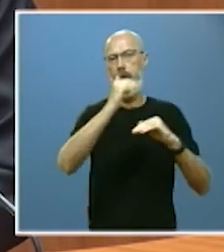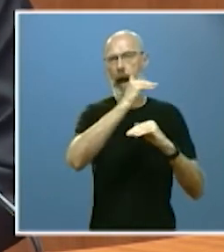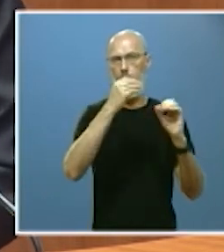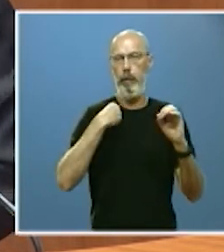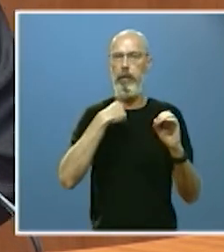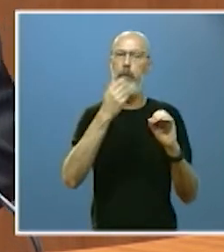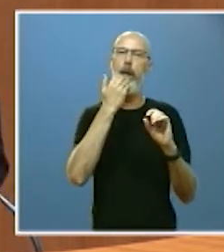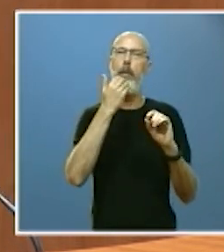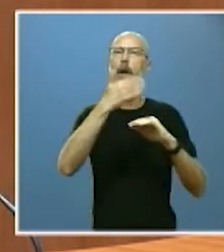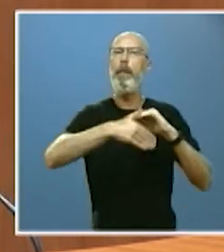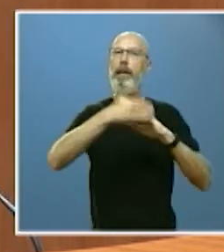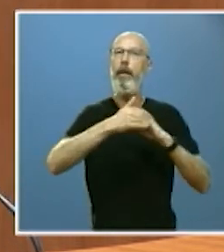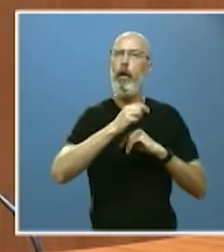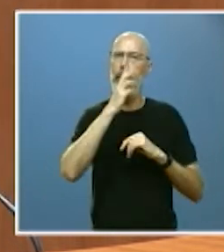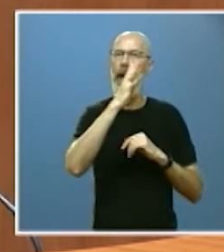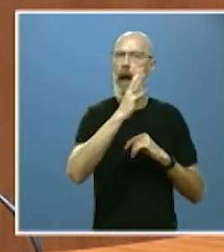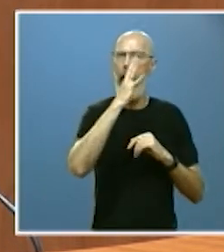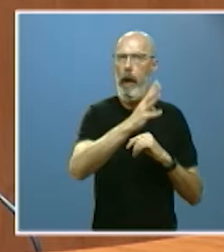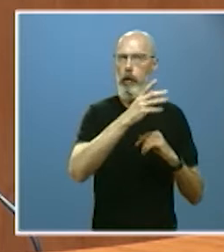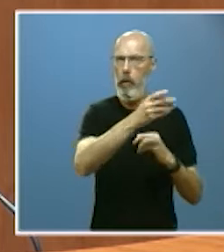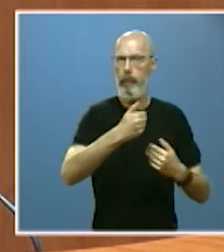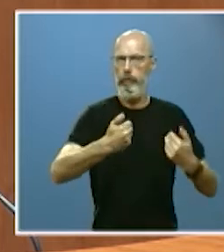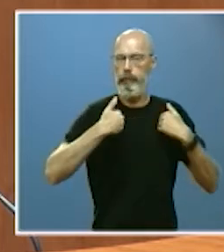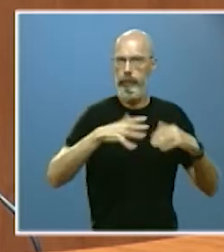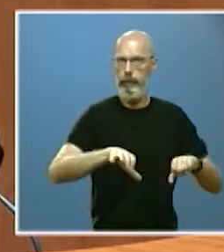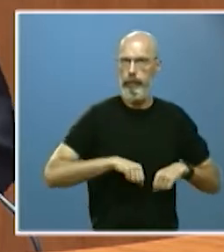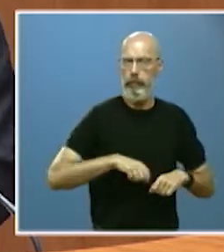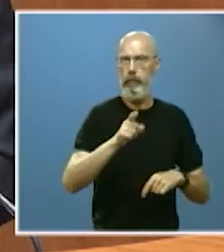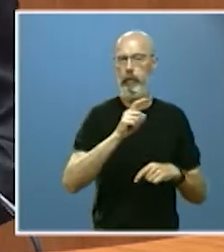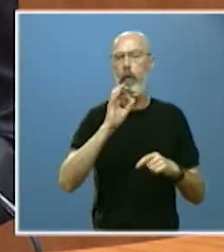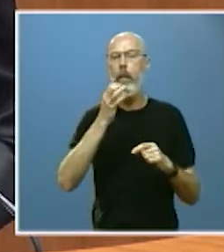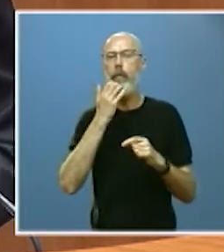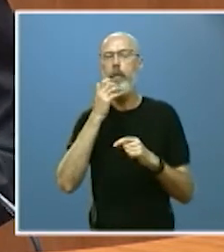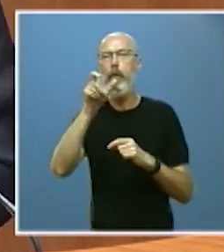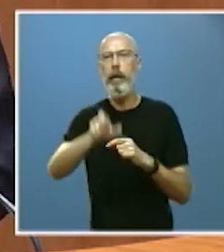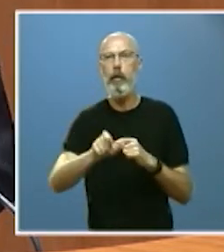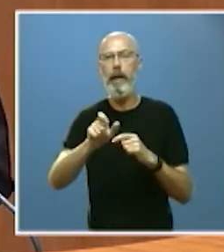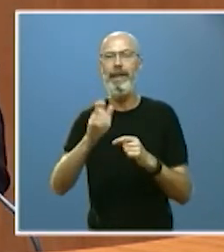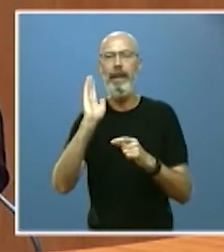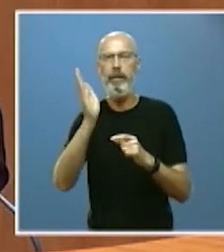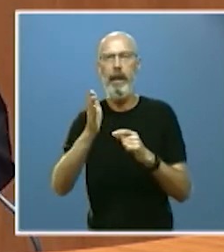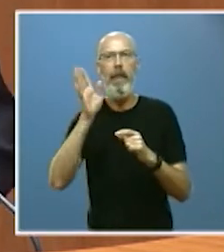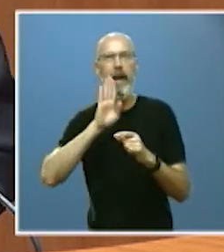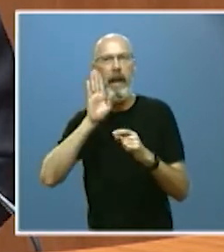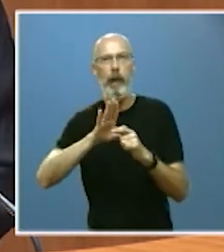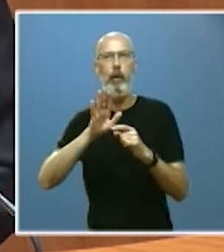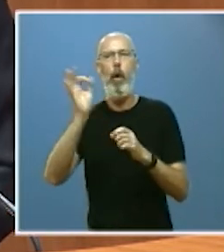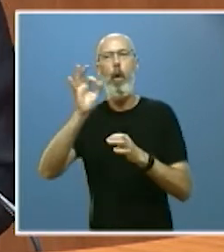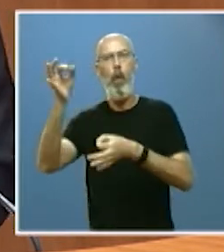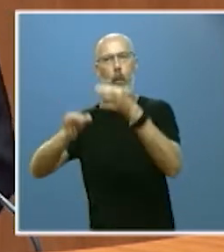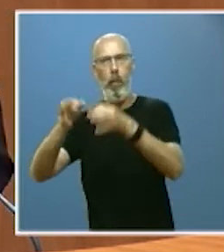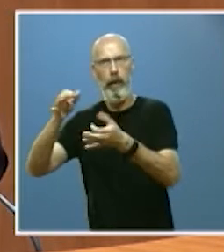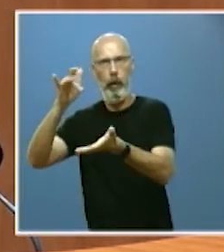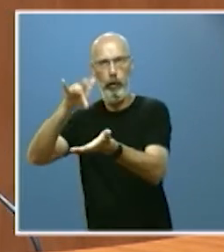la prohibición de ser alto cargo a personas con sentencia por delito contra la administración o a quienes se hubiera abierto juicio oral por ese motivo